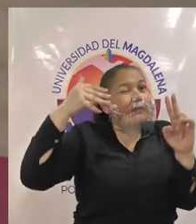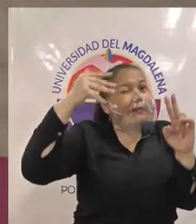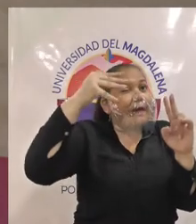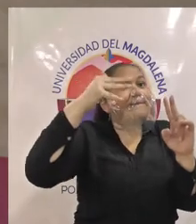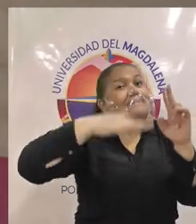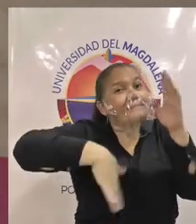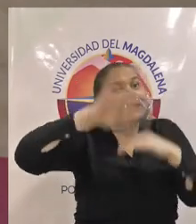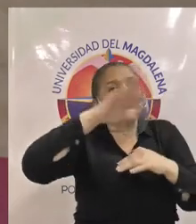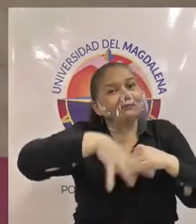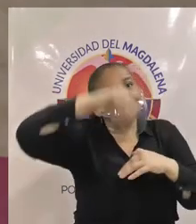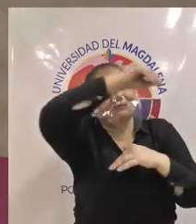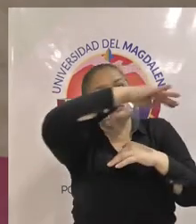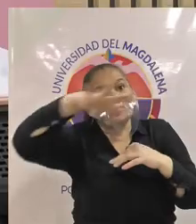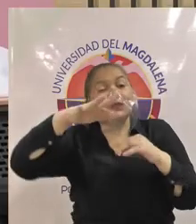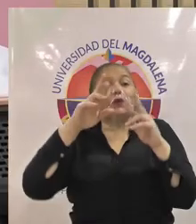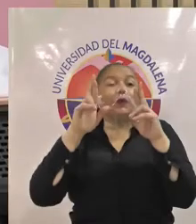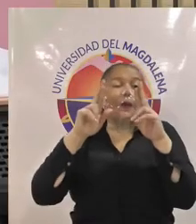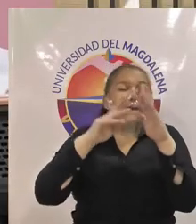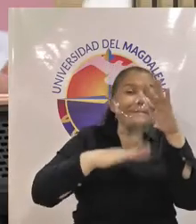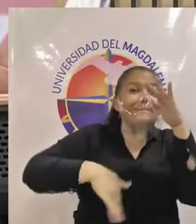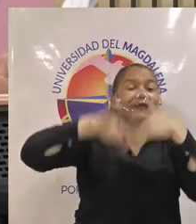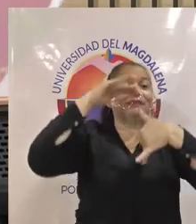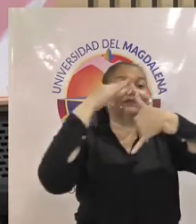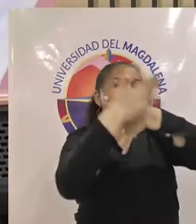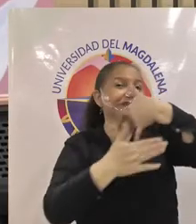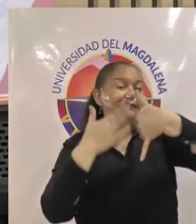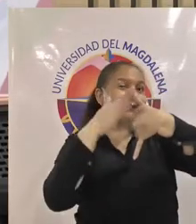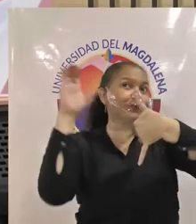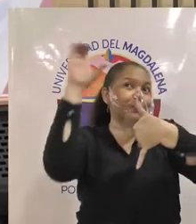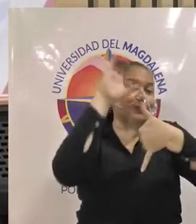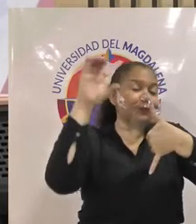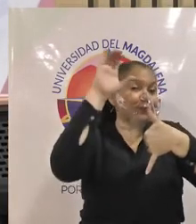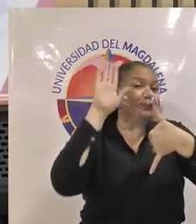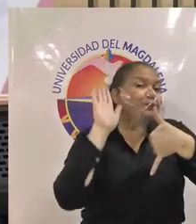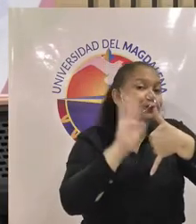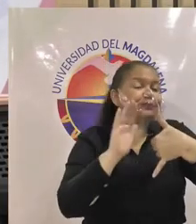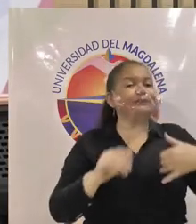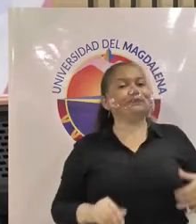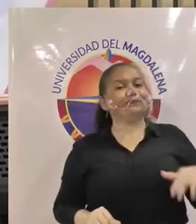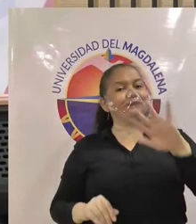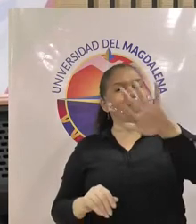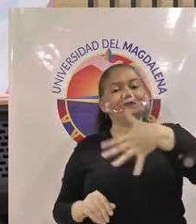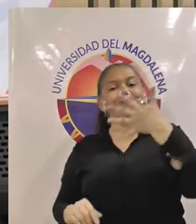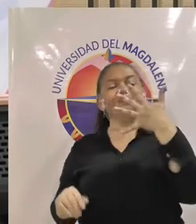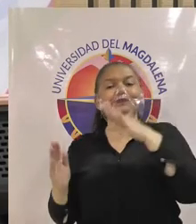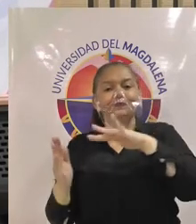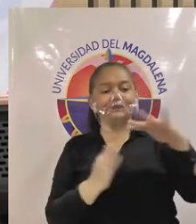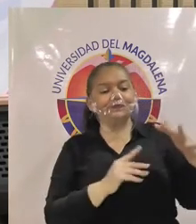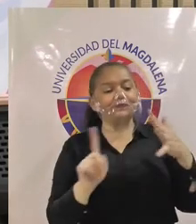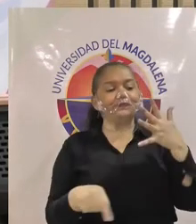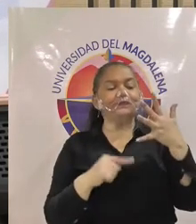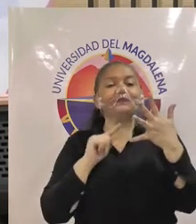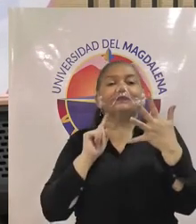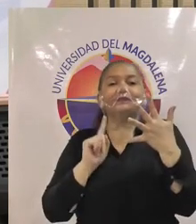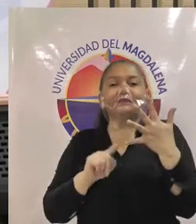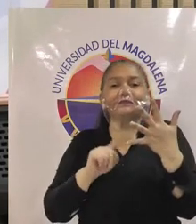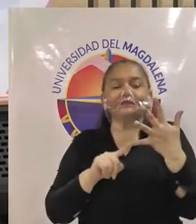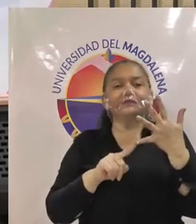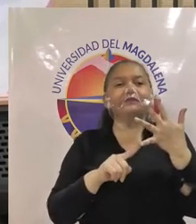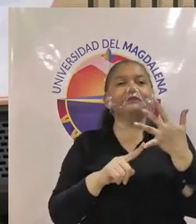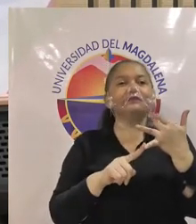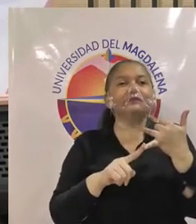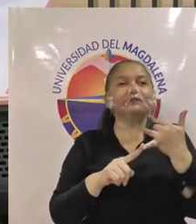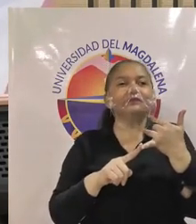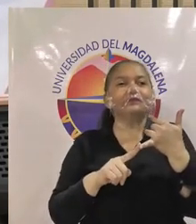nivel nacional bueno quinto eje temático dentro de los compromisos consignados en el plan de desarrollo